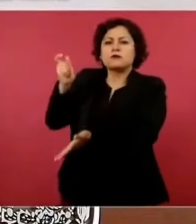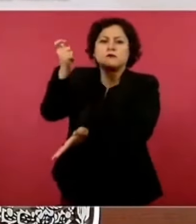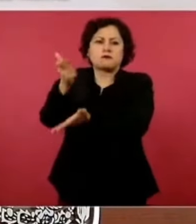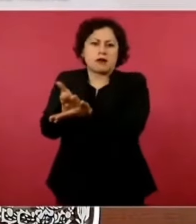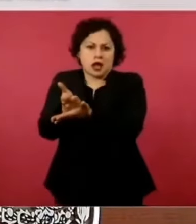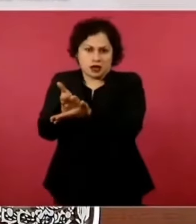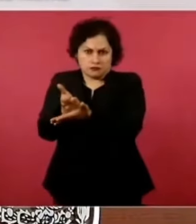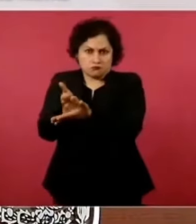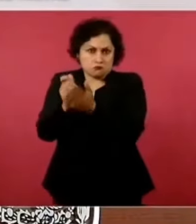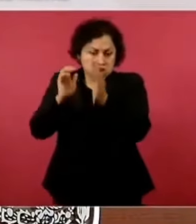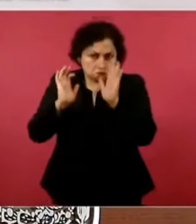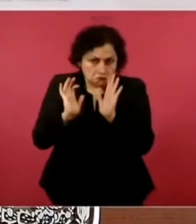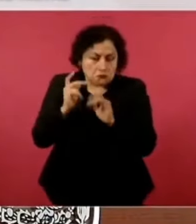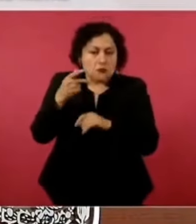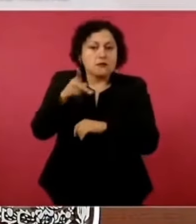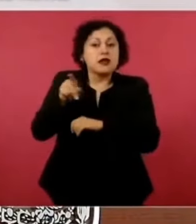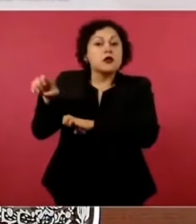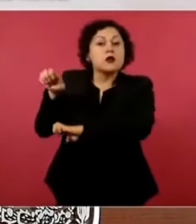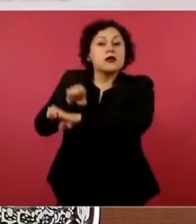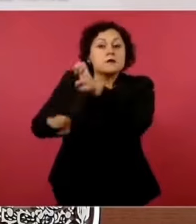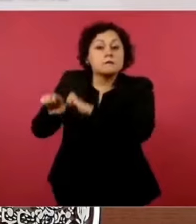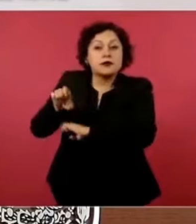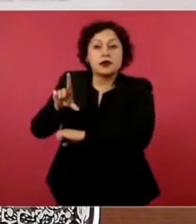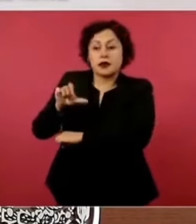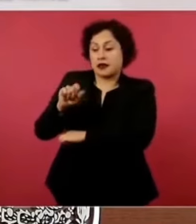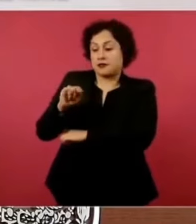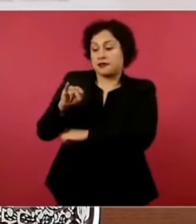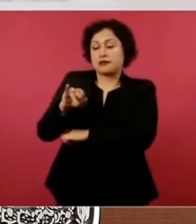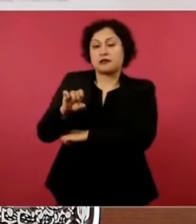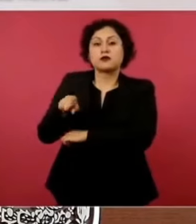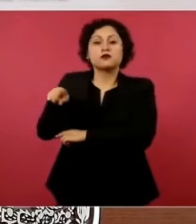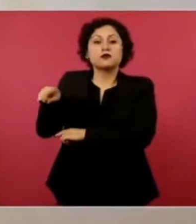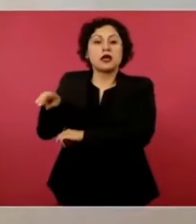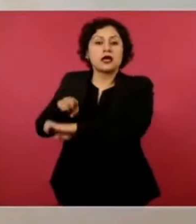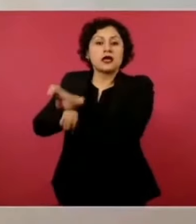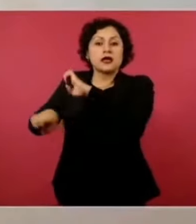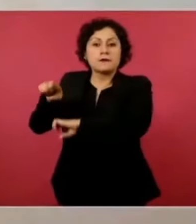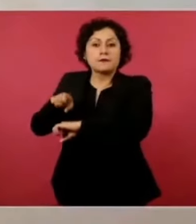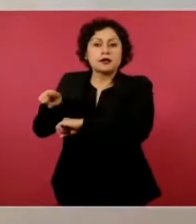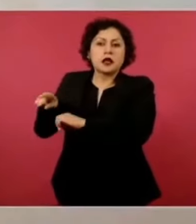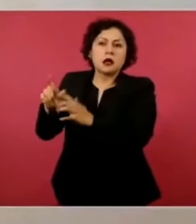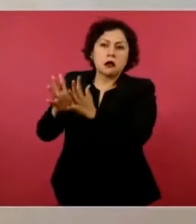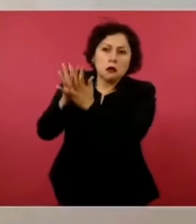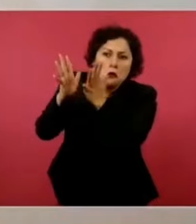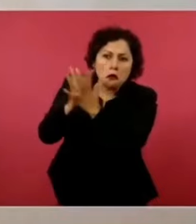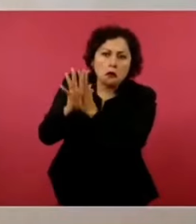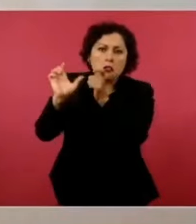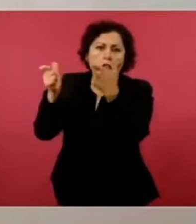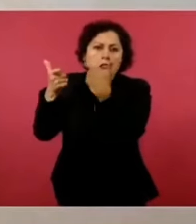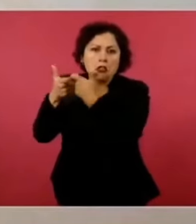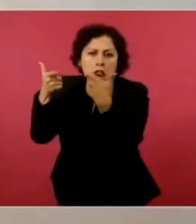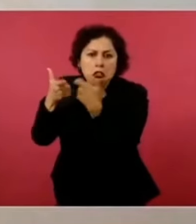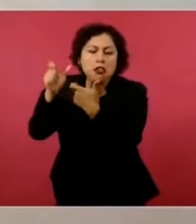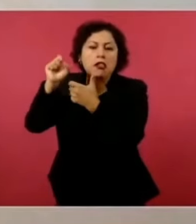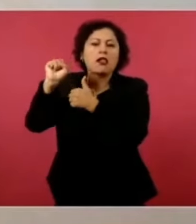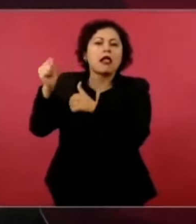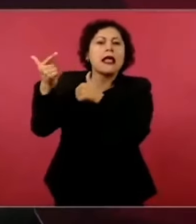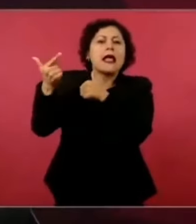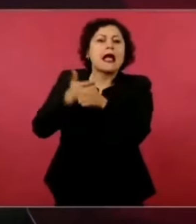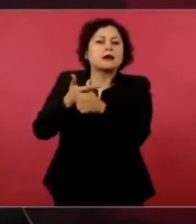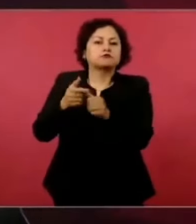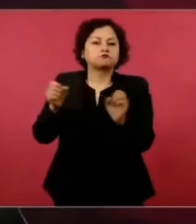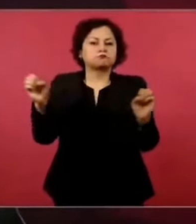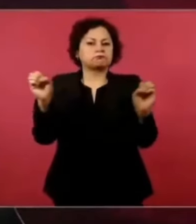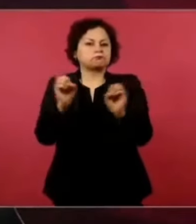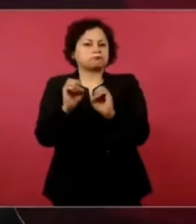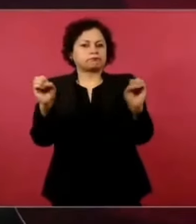LATINOS es un consorcio en sí mismo, no forman parte del mismo las personas o